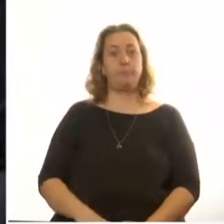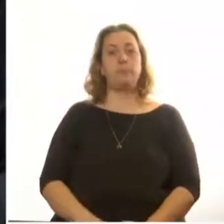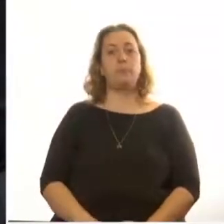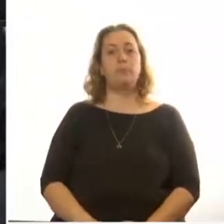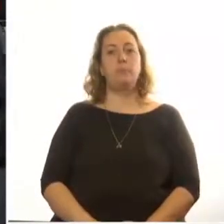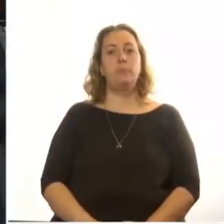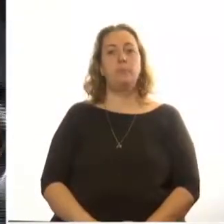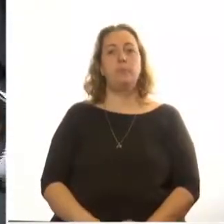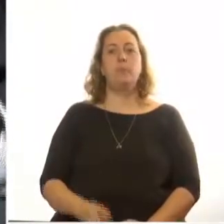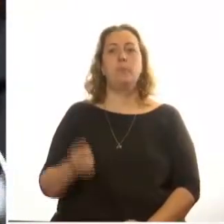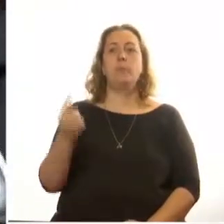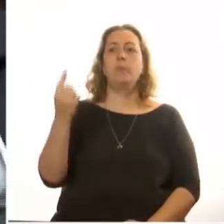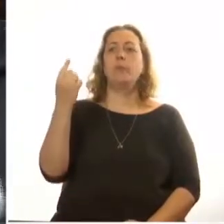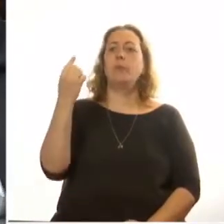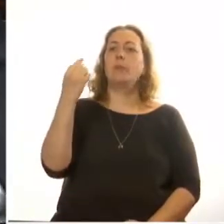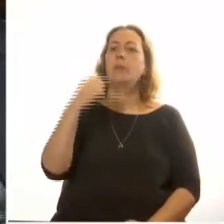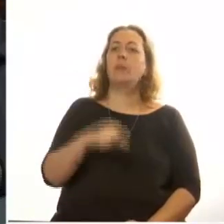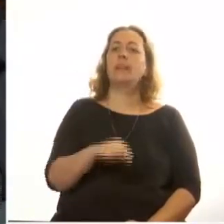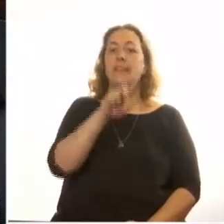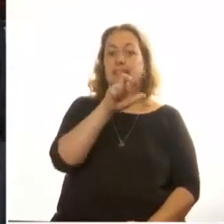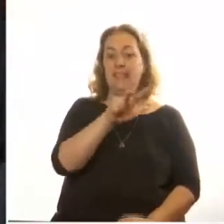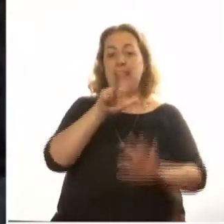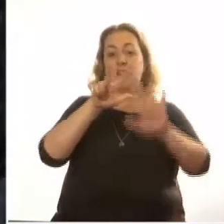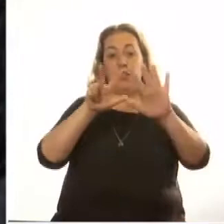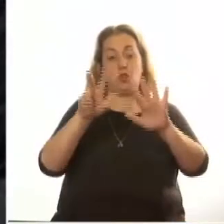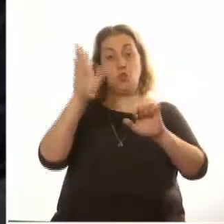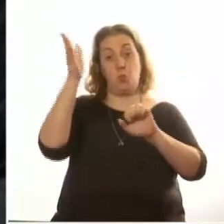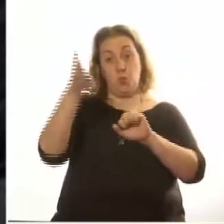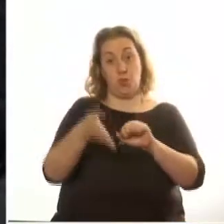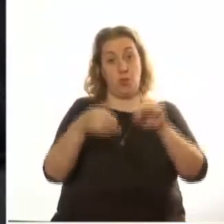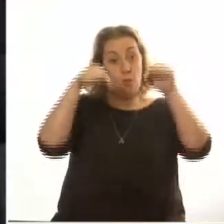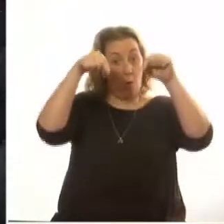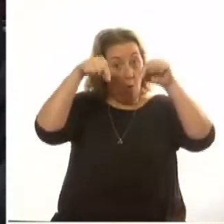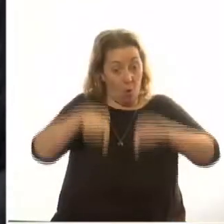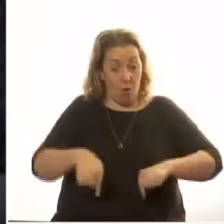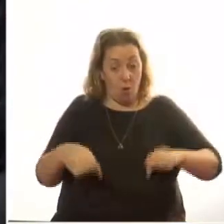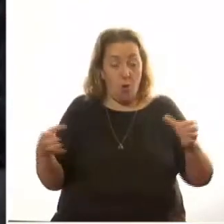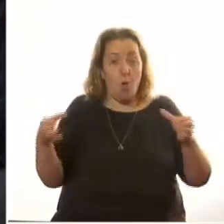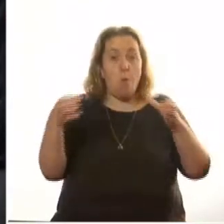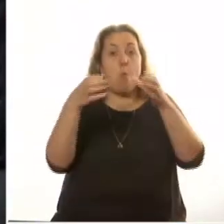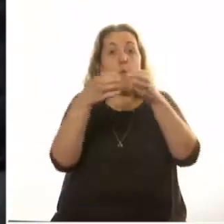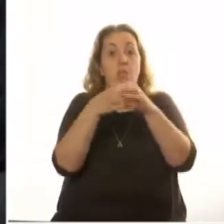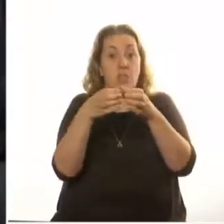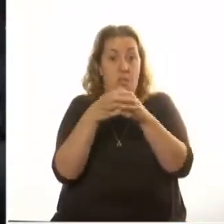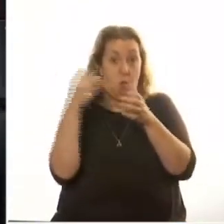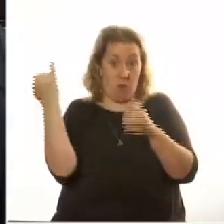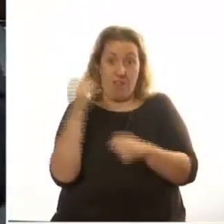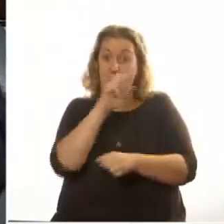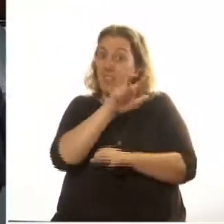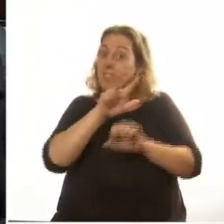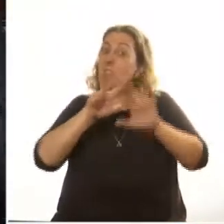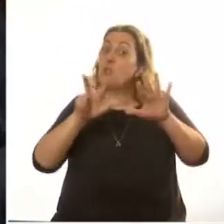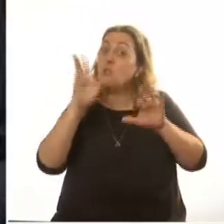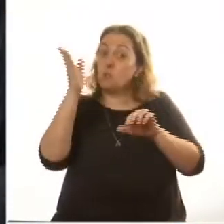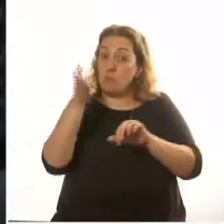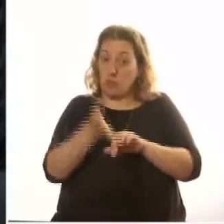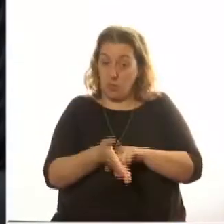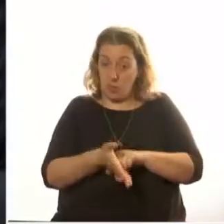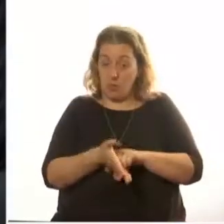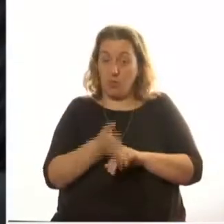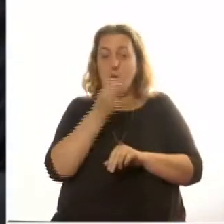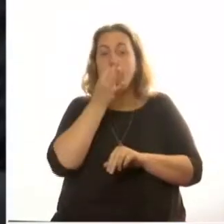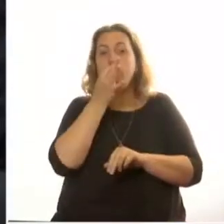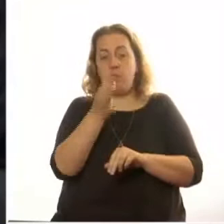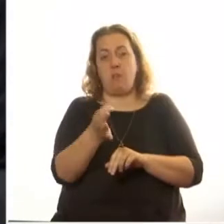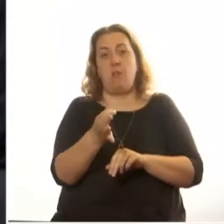El 38% hoy de la comunidad judía en la Unión Europea, 38% consignó que había